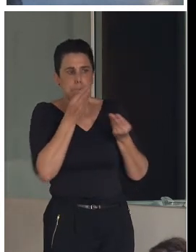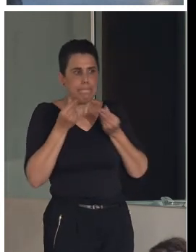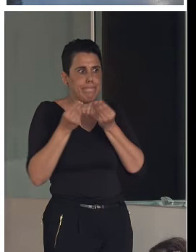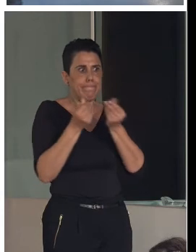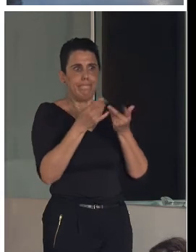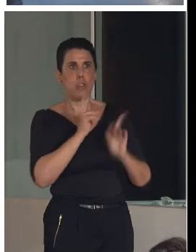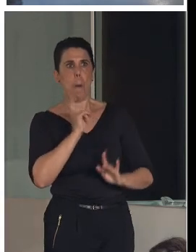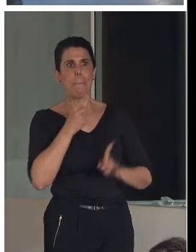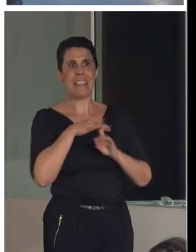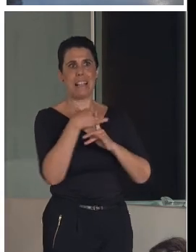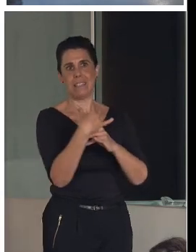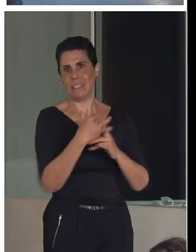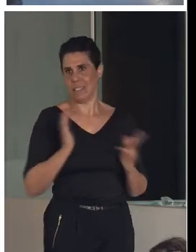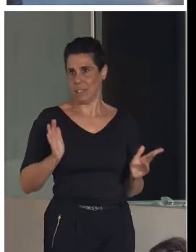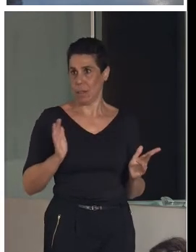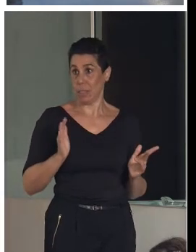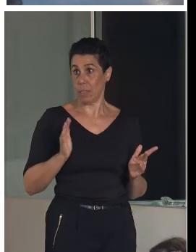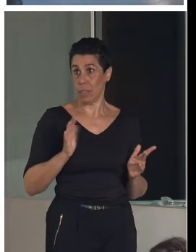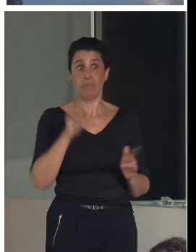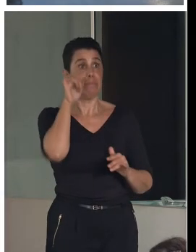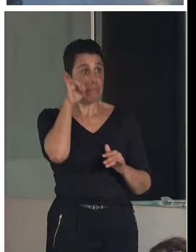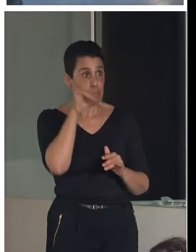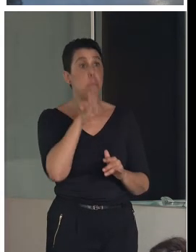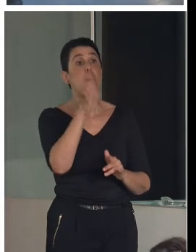Entonces, de ahí la accesibilidad universal.